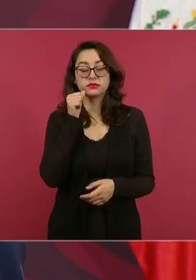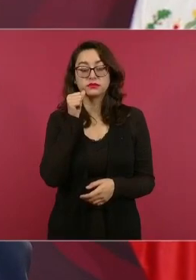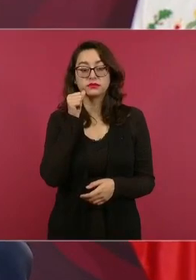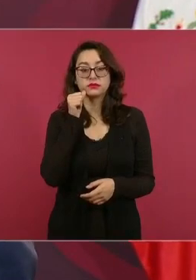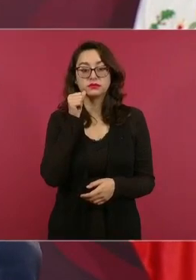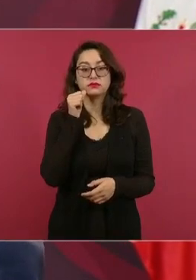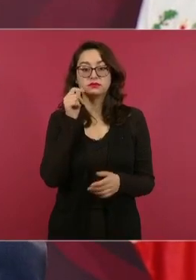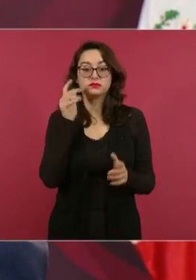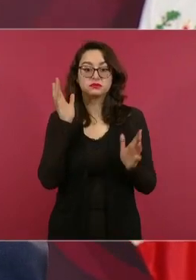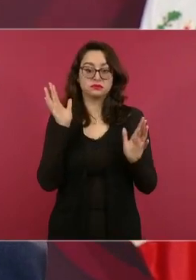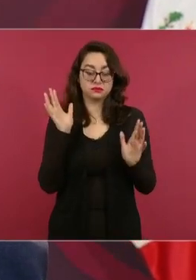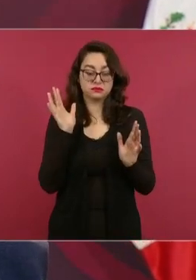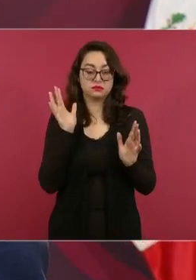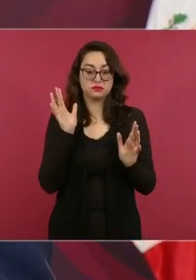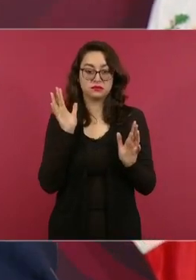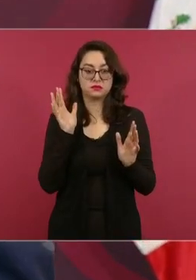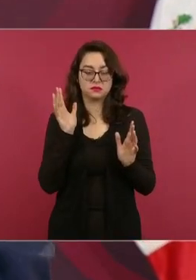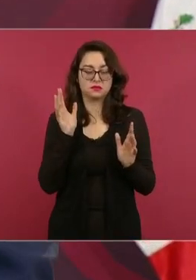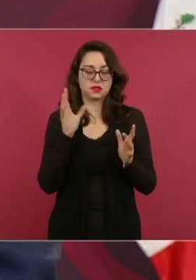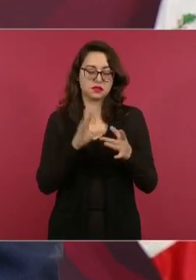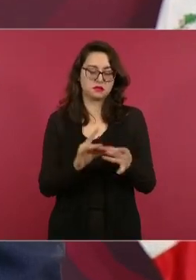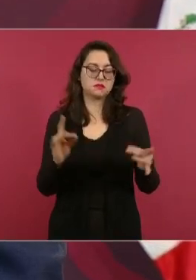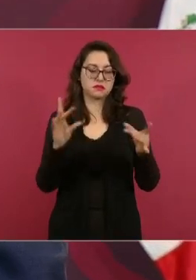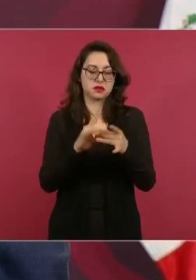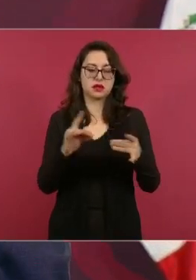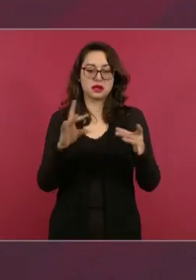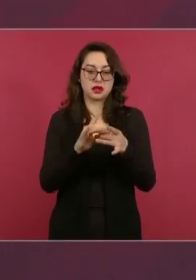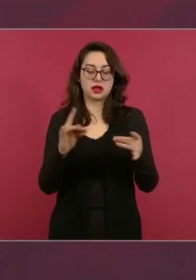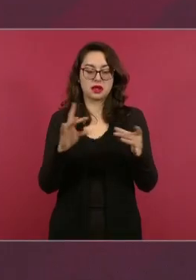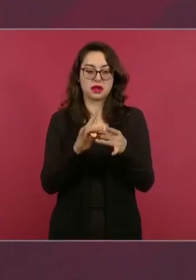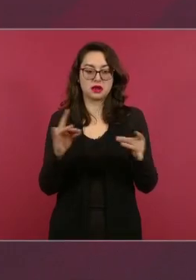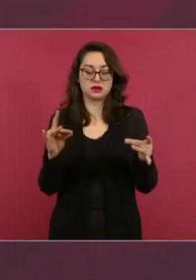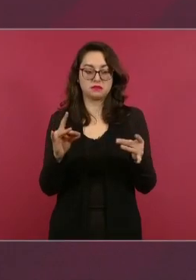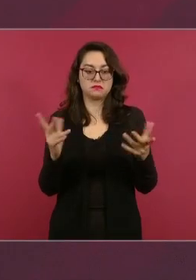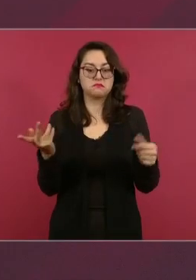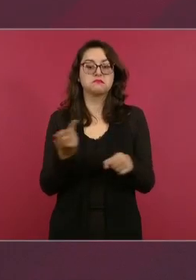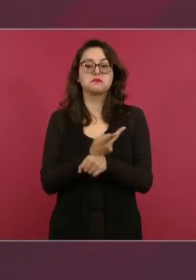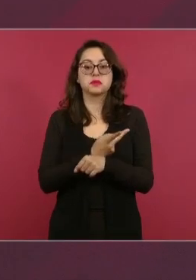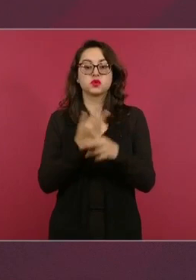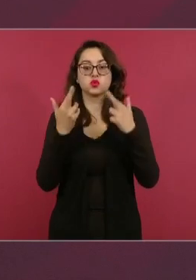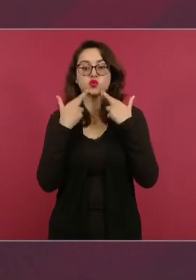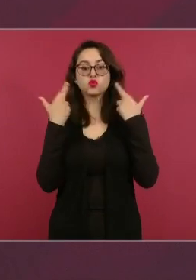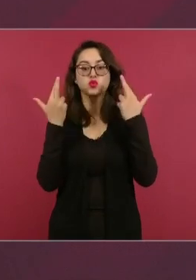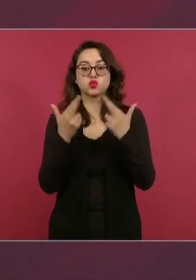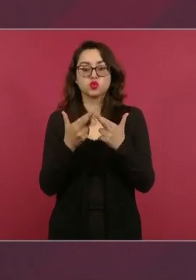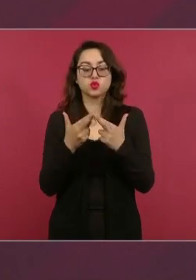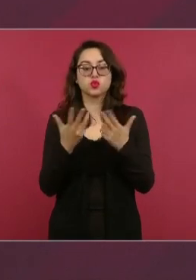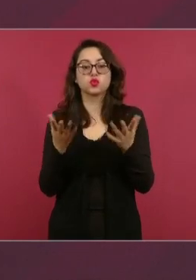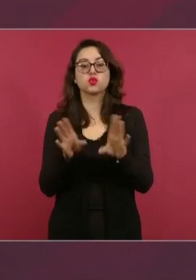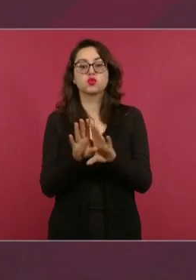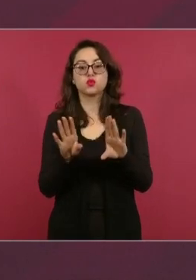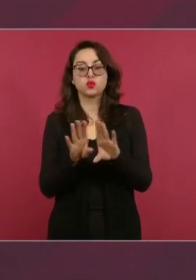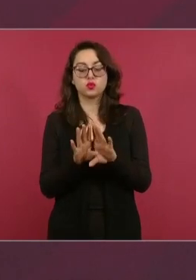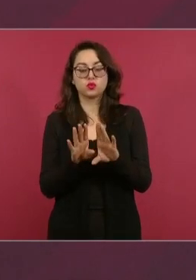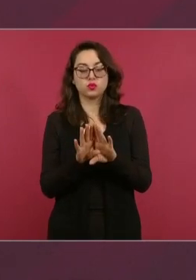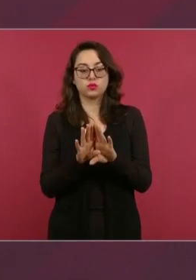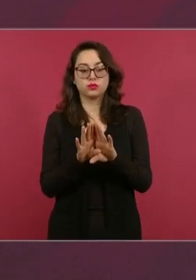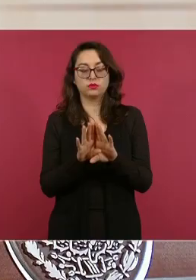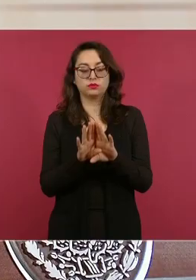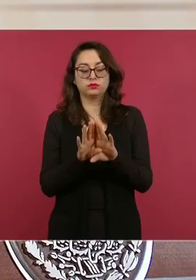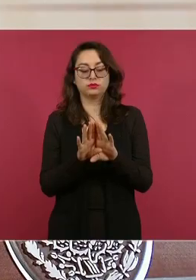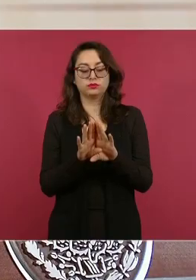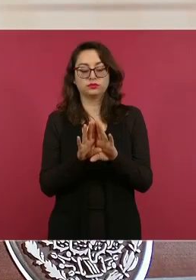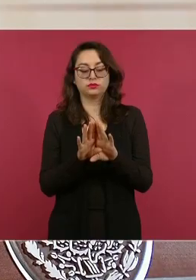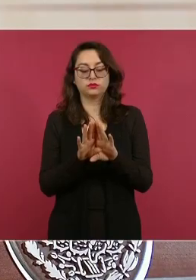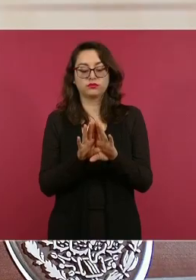voy a hablar del tema de esta propuesta que